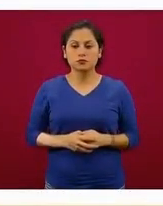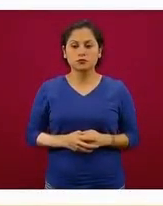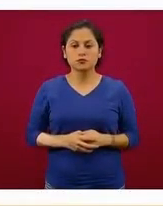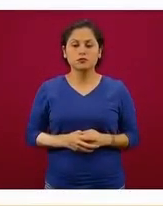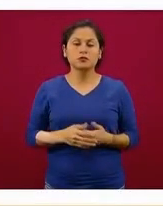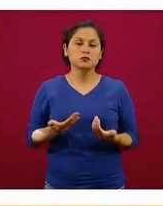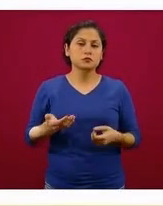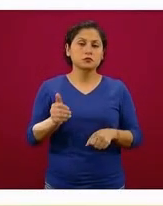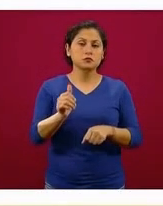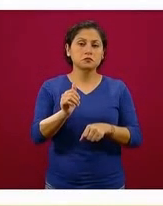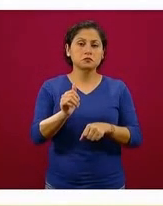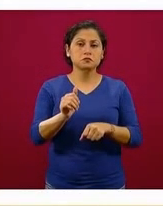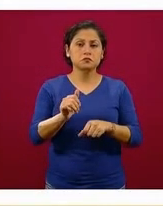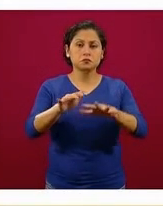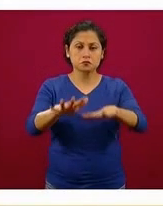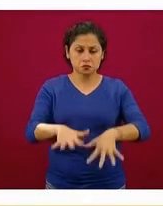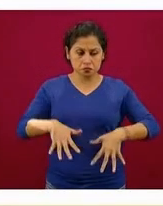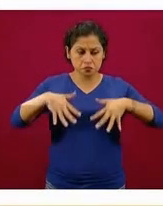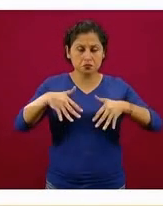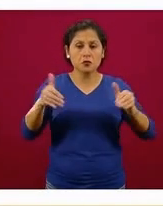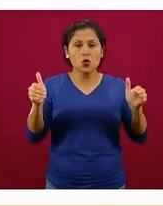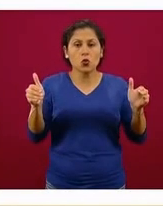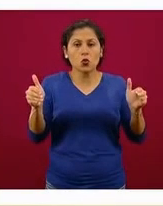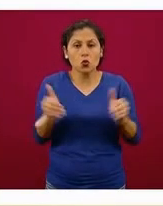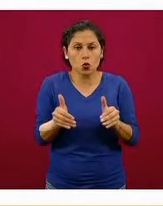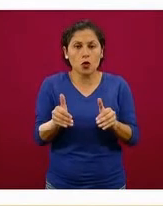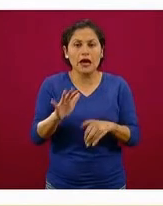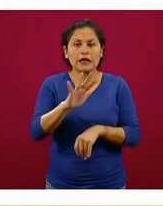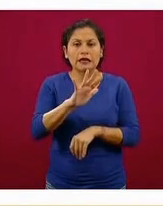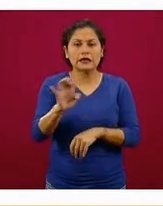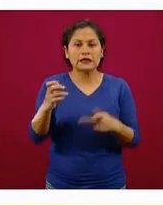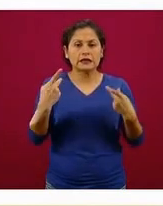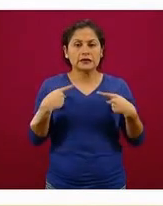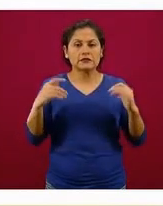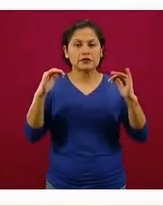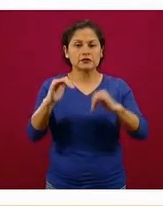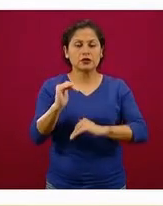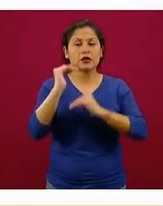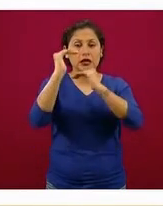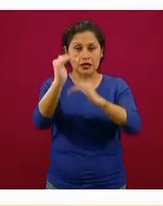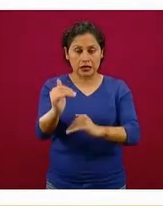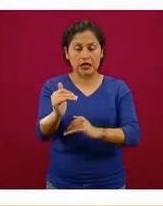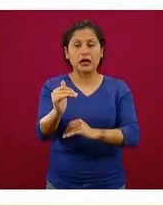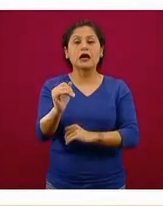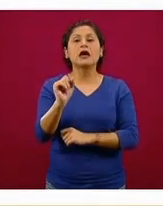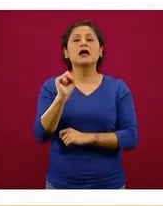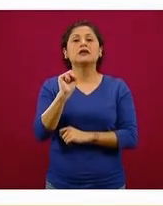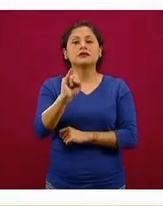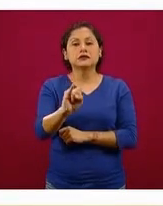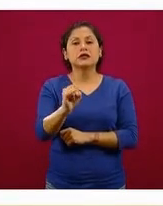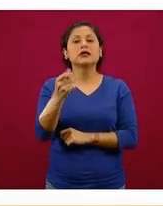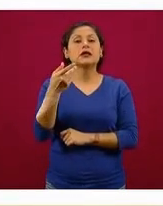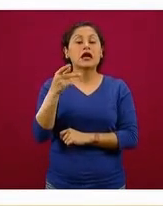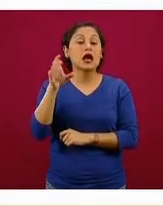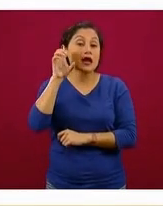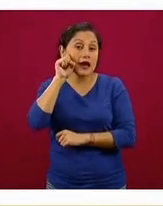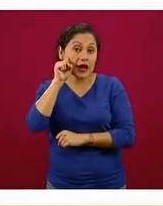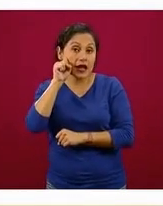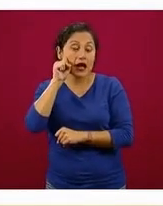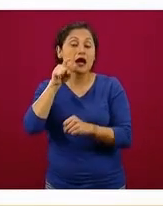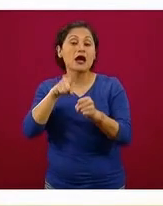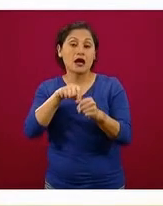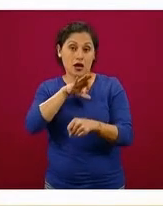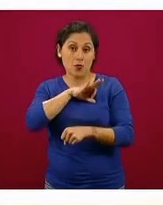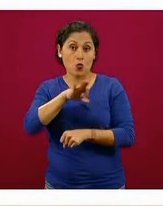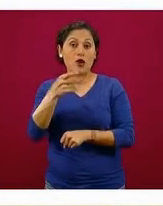relativamente pequeños, suspendidos en color rojo, en naranja, podrán empezar a activarse, pero sólo con